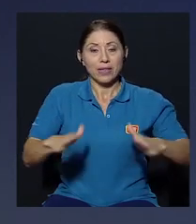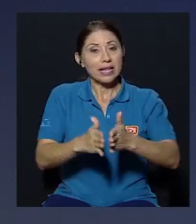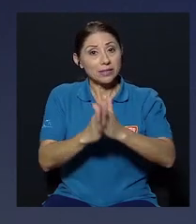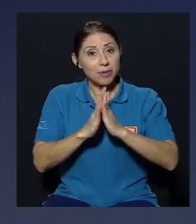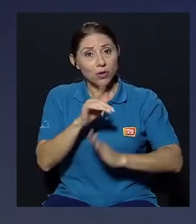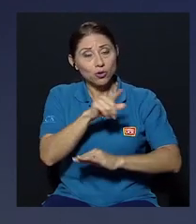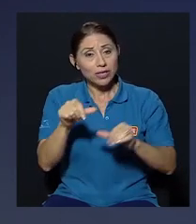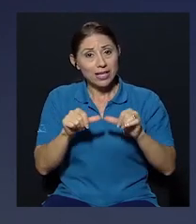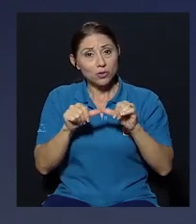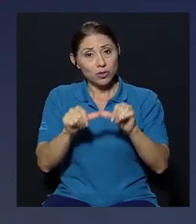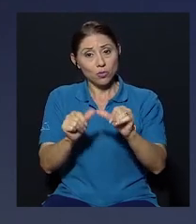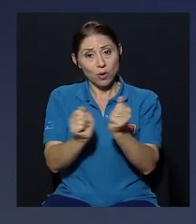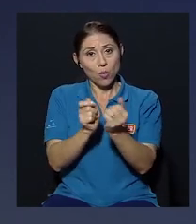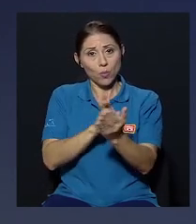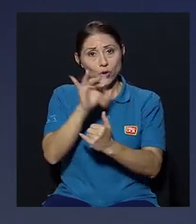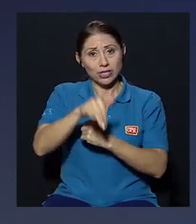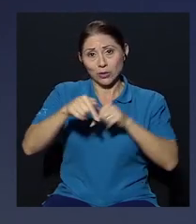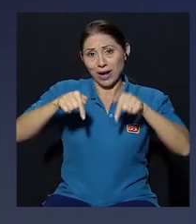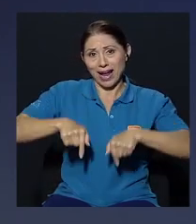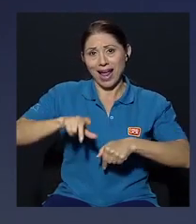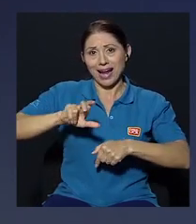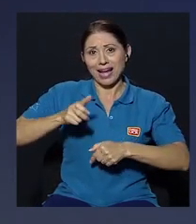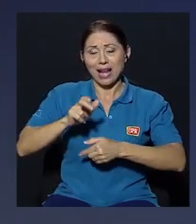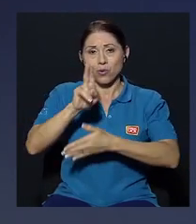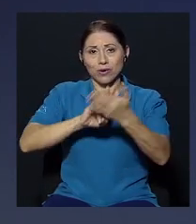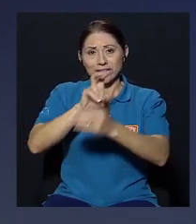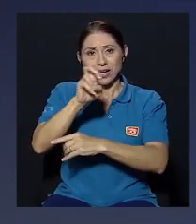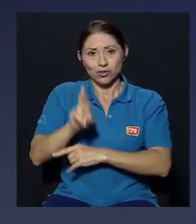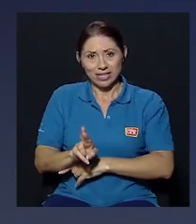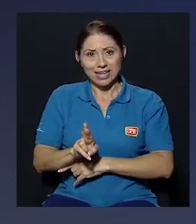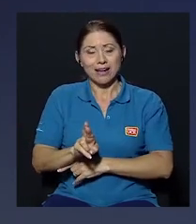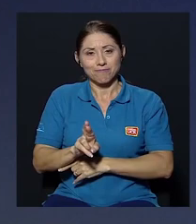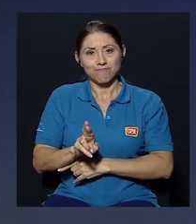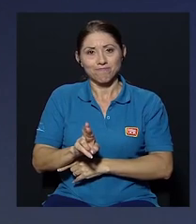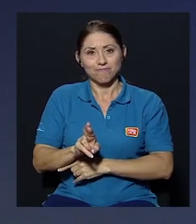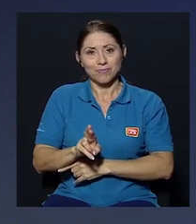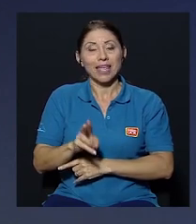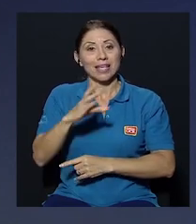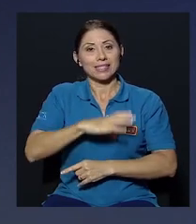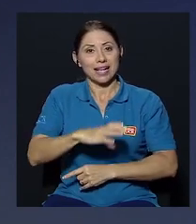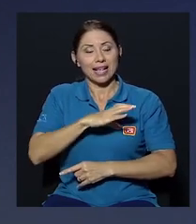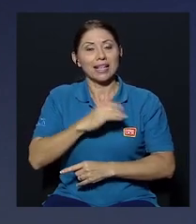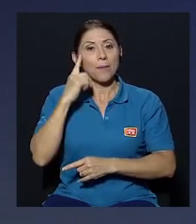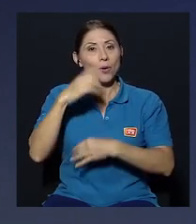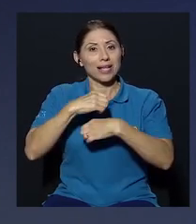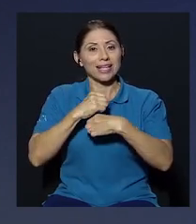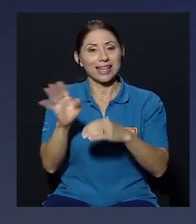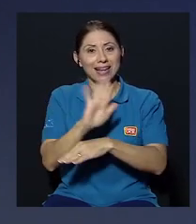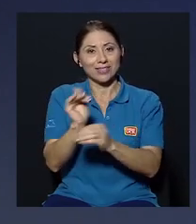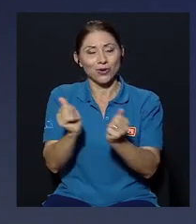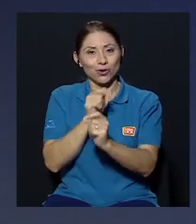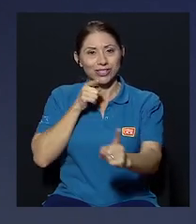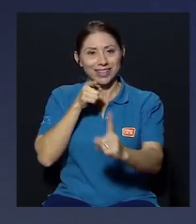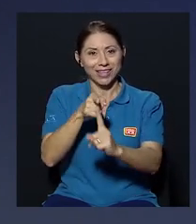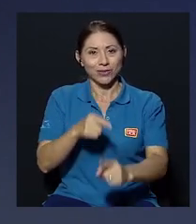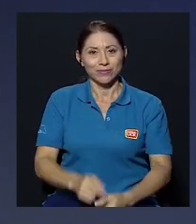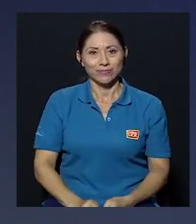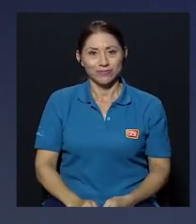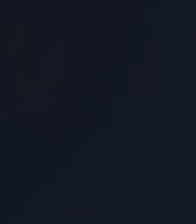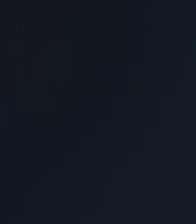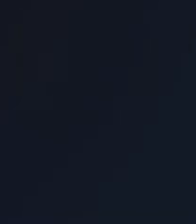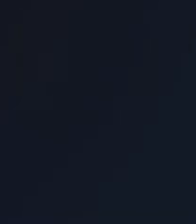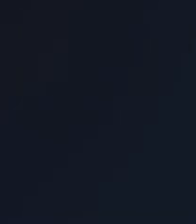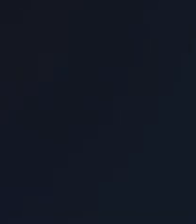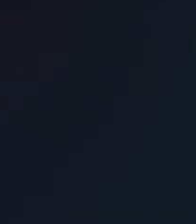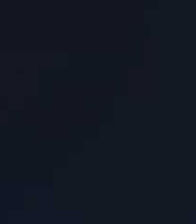les pido que sigan este proyecto que tenemos acá en el canal Universidad de Costa Rica que se caracteriza por hacer televisión